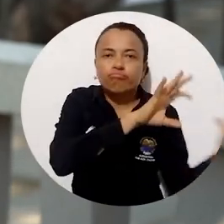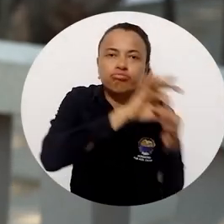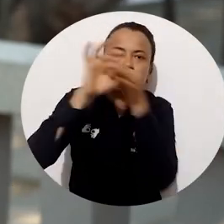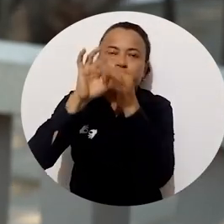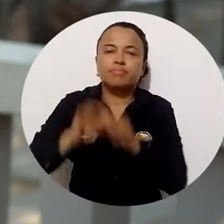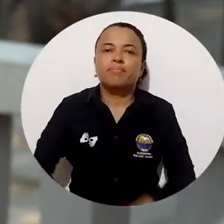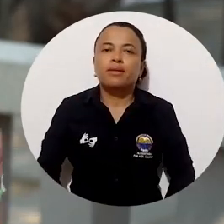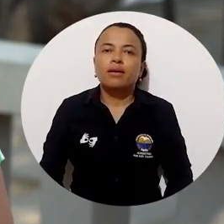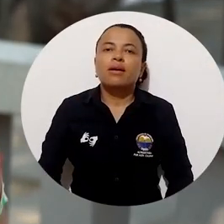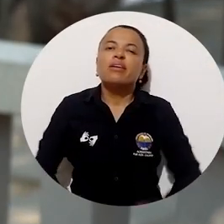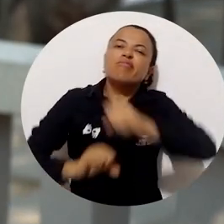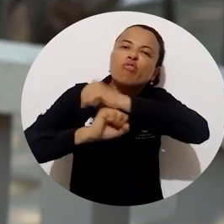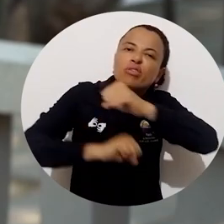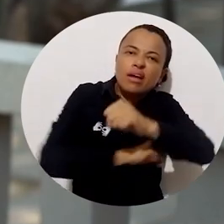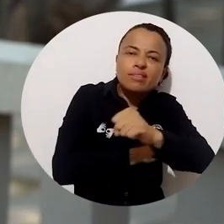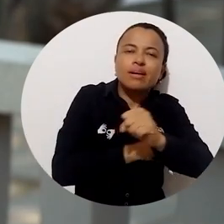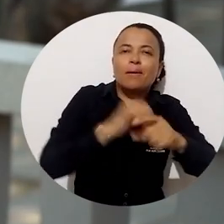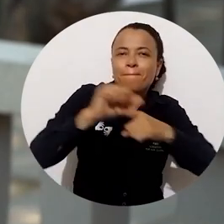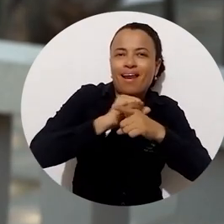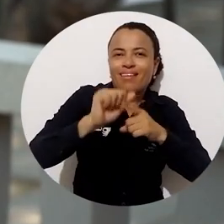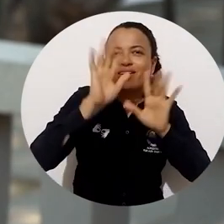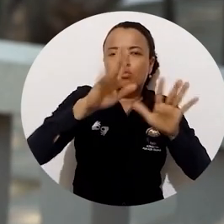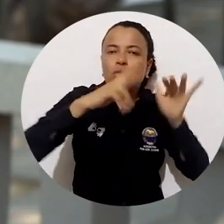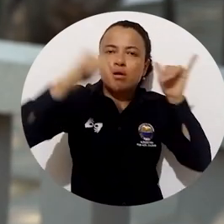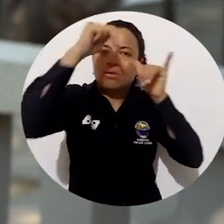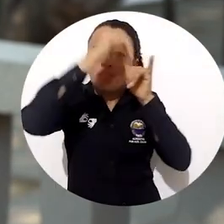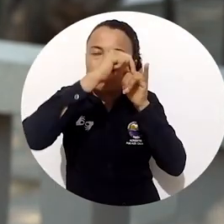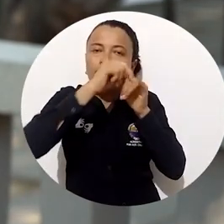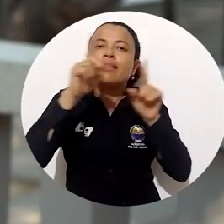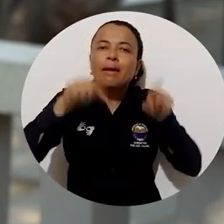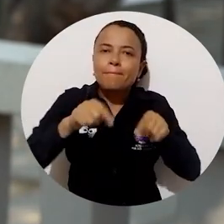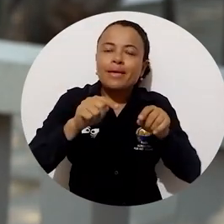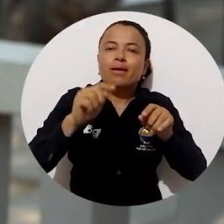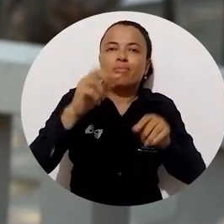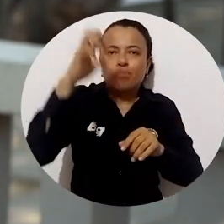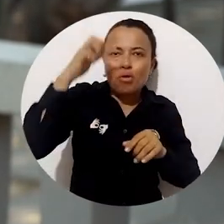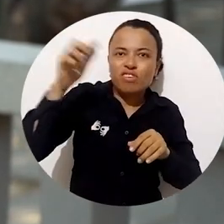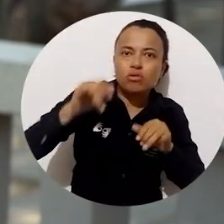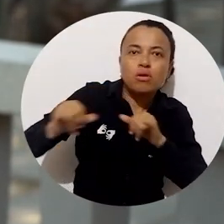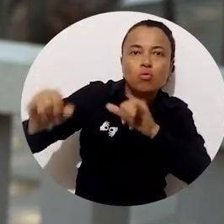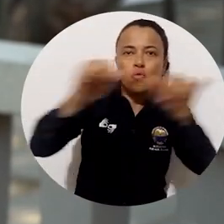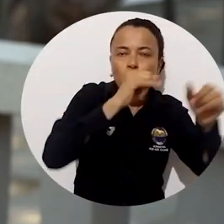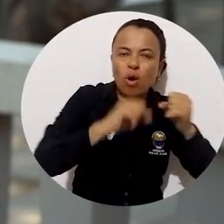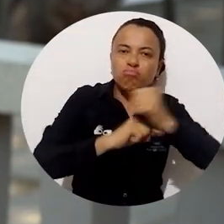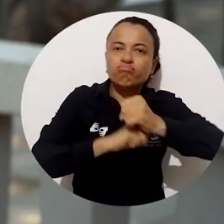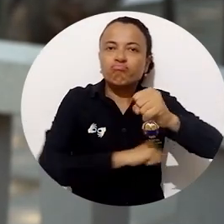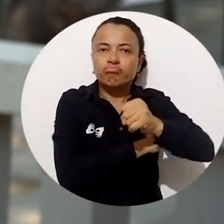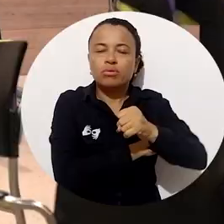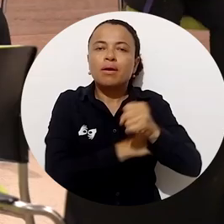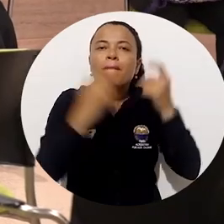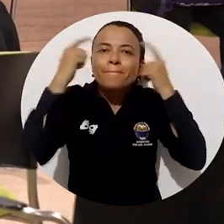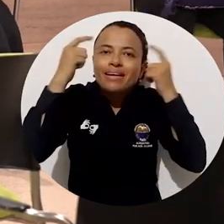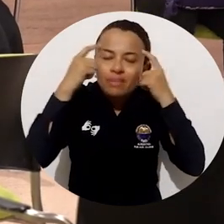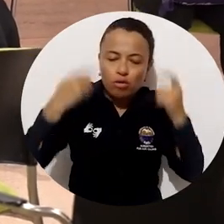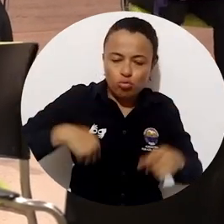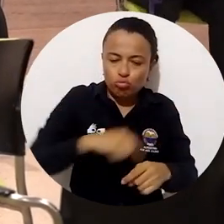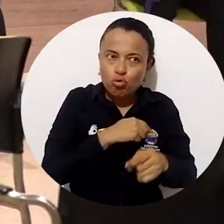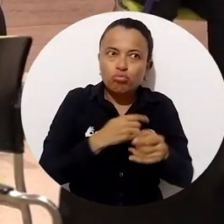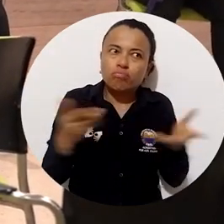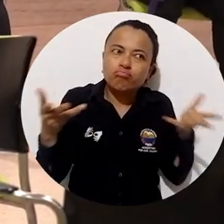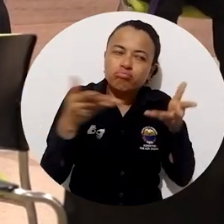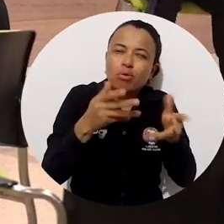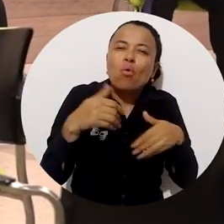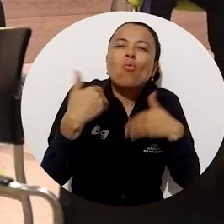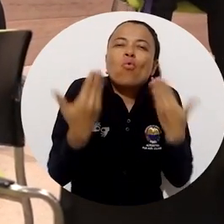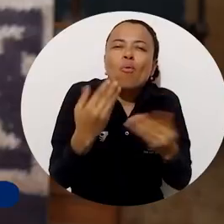como empezar a repensarnos la transformación de las realidades que tenemos alrededor desde nuestro quehacer y nuestro saber como